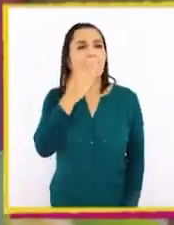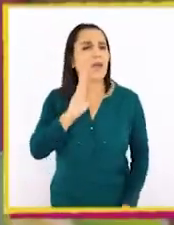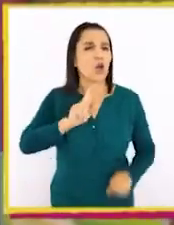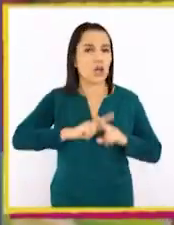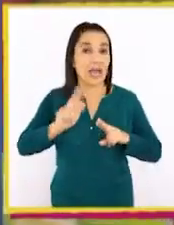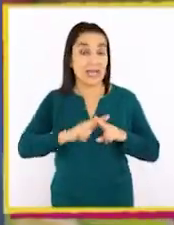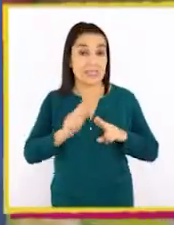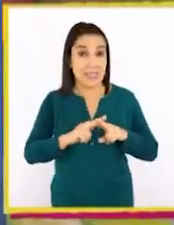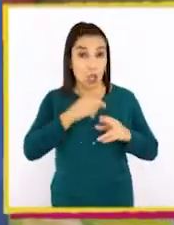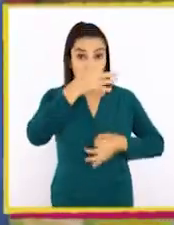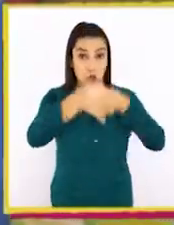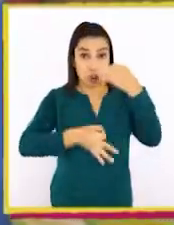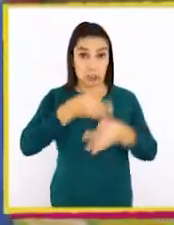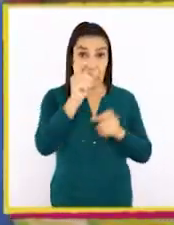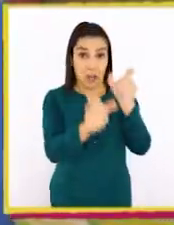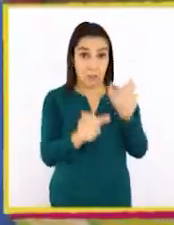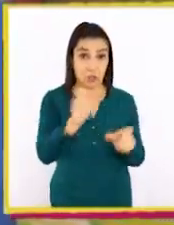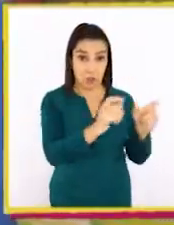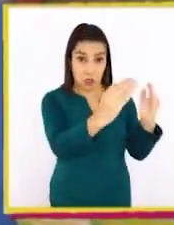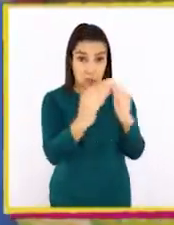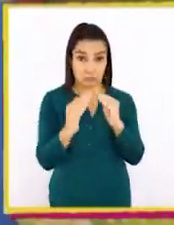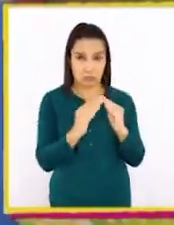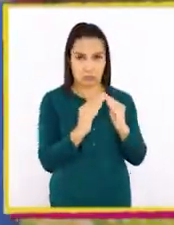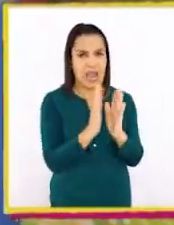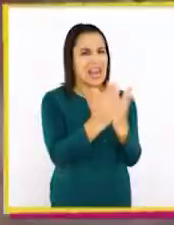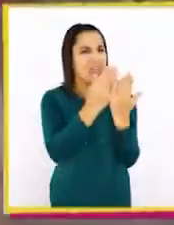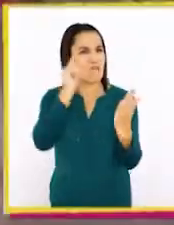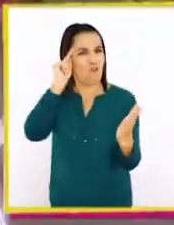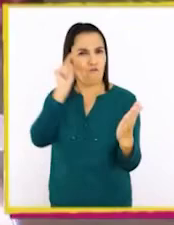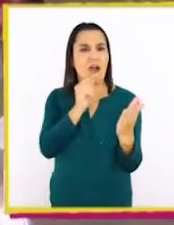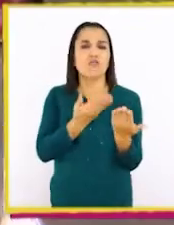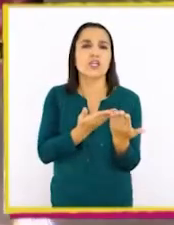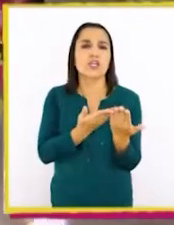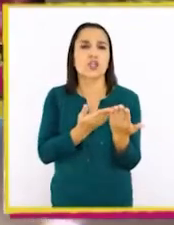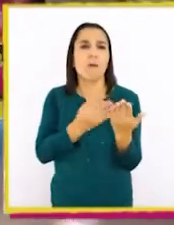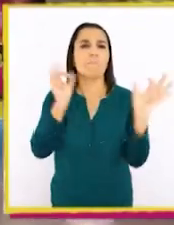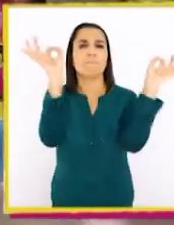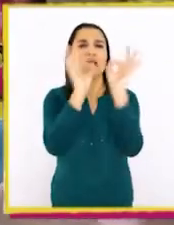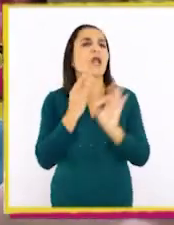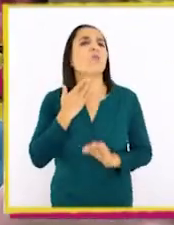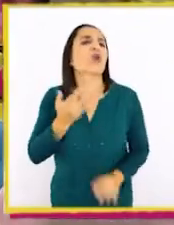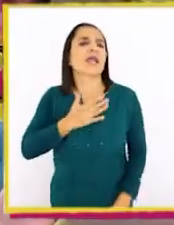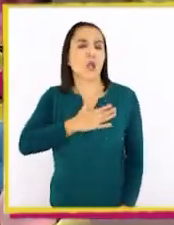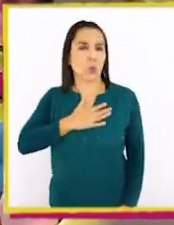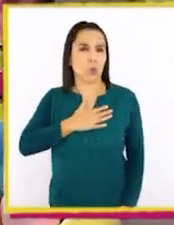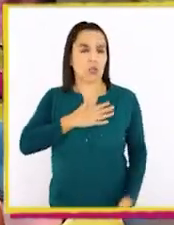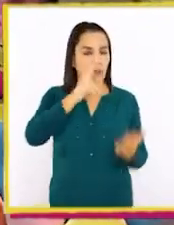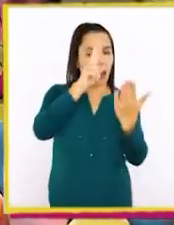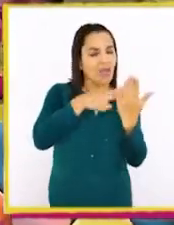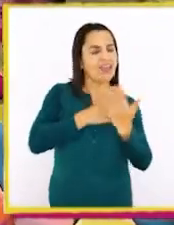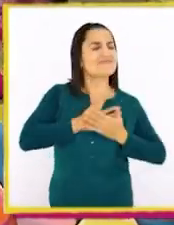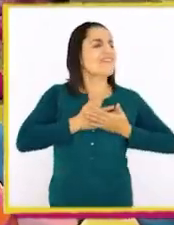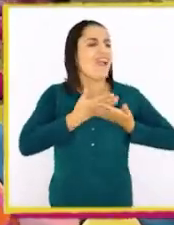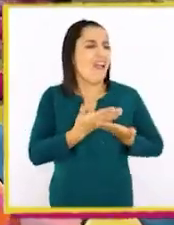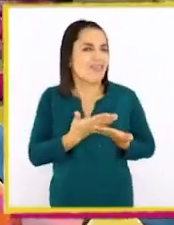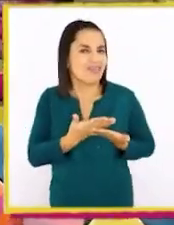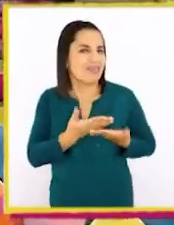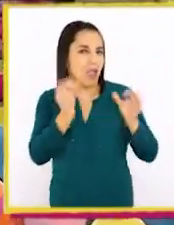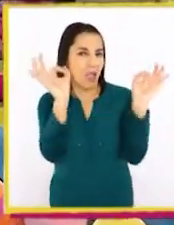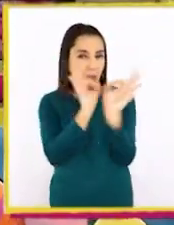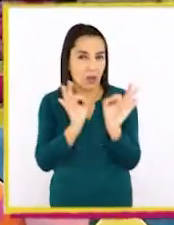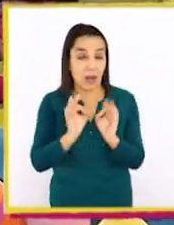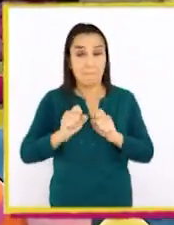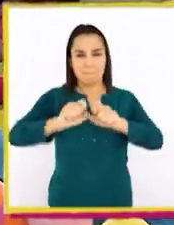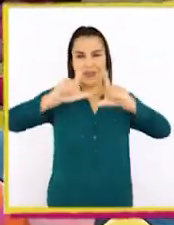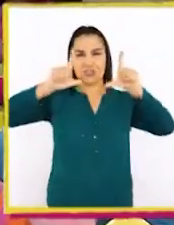hacer es contarles a tus vecinos sobre tu libro favorito. Cuéntales por qué te gusta, qué sientes cuando no lees, cuáles